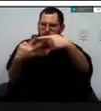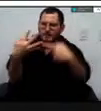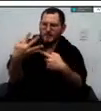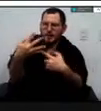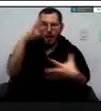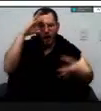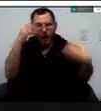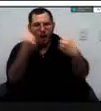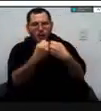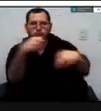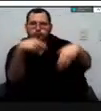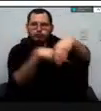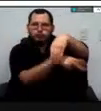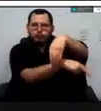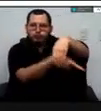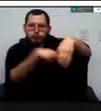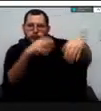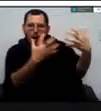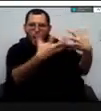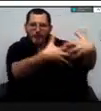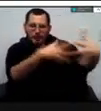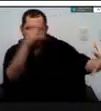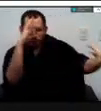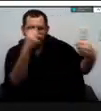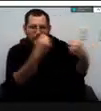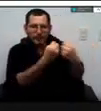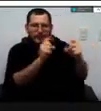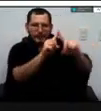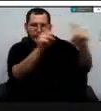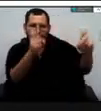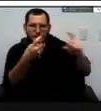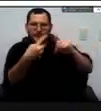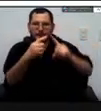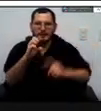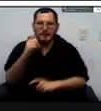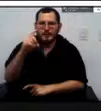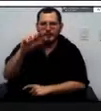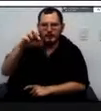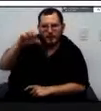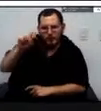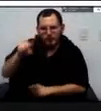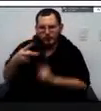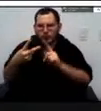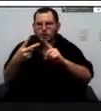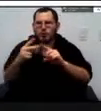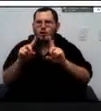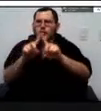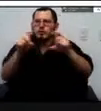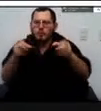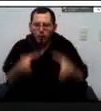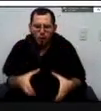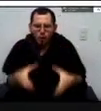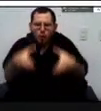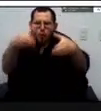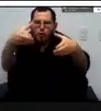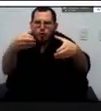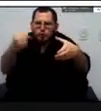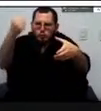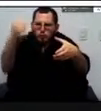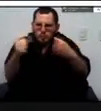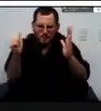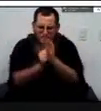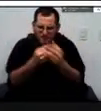son como los hexápodos son unos cubos en acero rellenos de material grueso